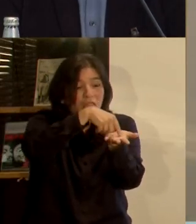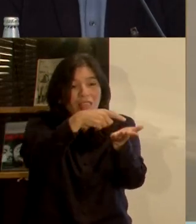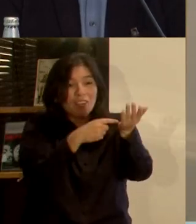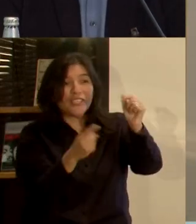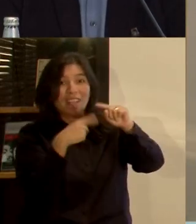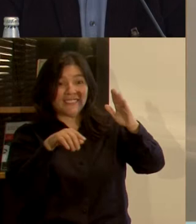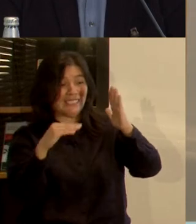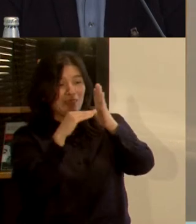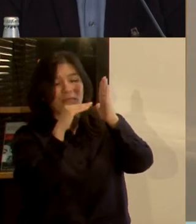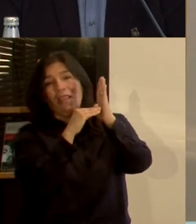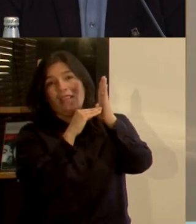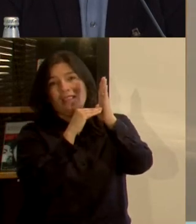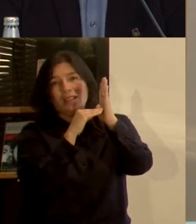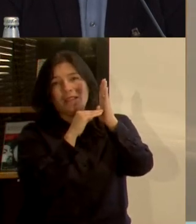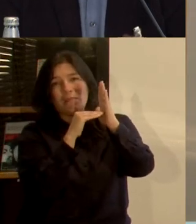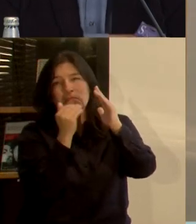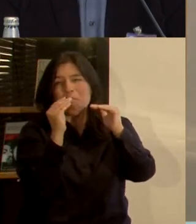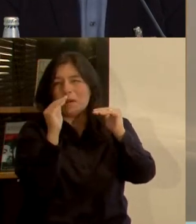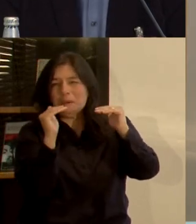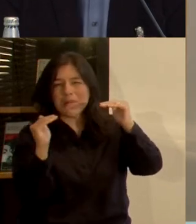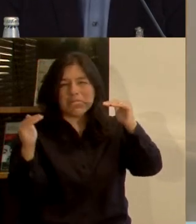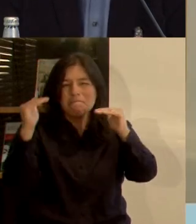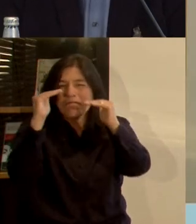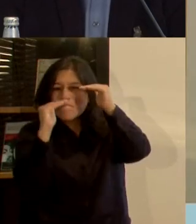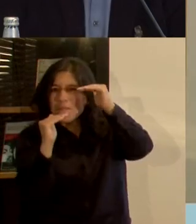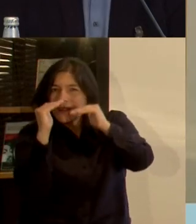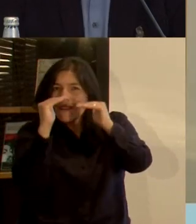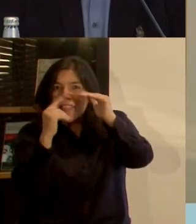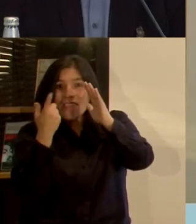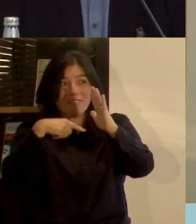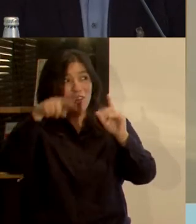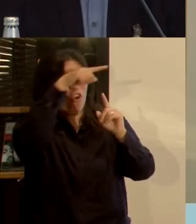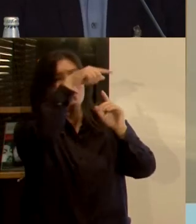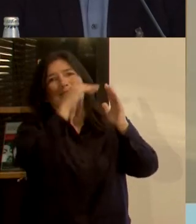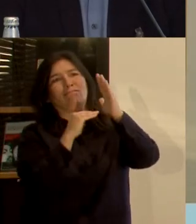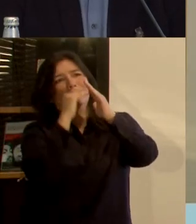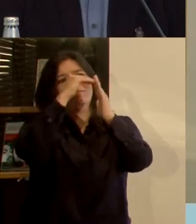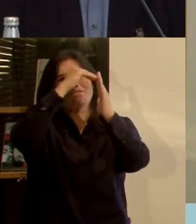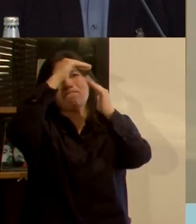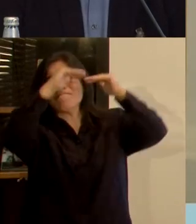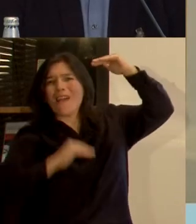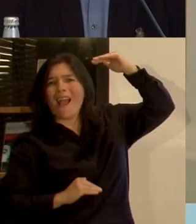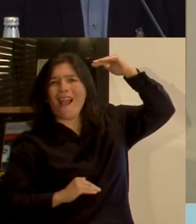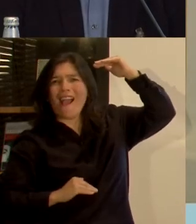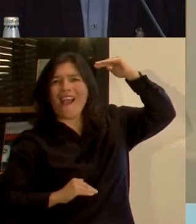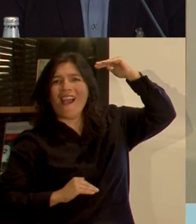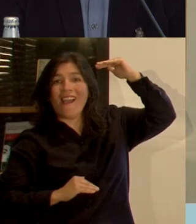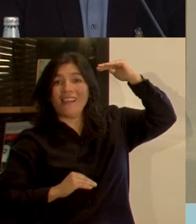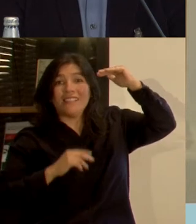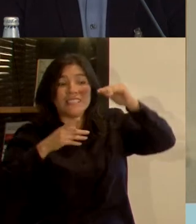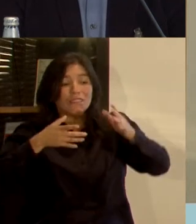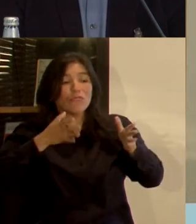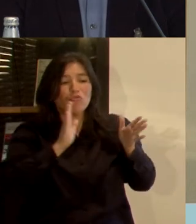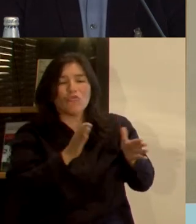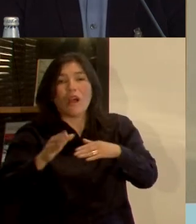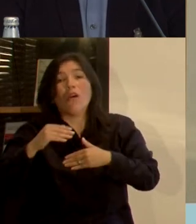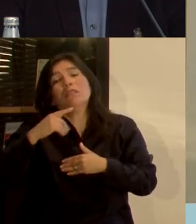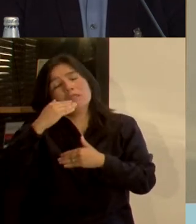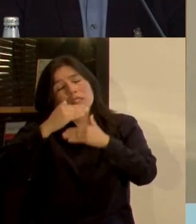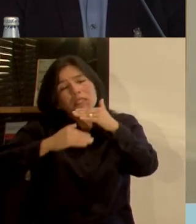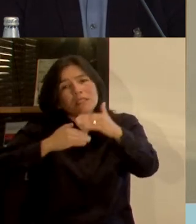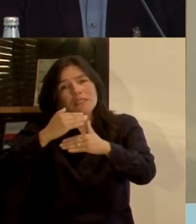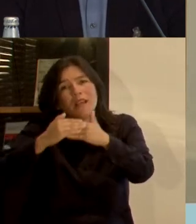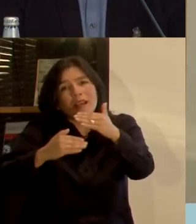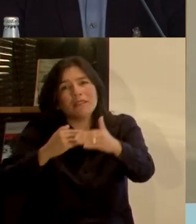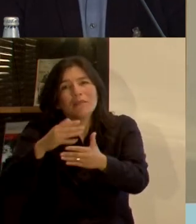intermedias. En ciudades intermedias en general somos mucho más equilibradas. El problema es que estamos evolucionando a ciudades,